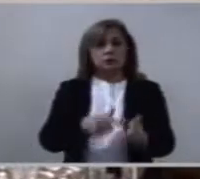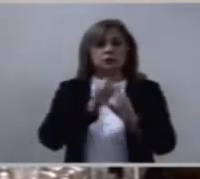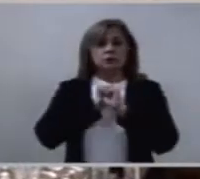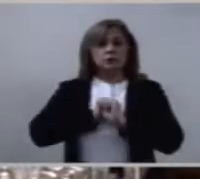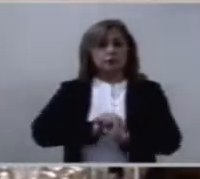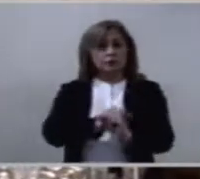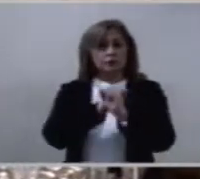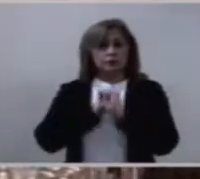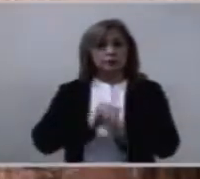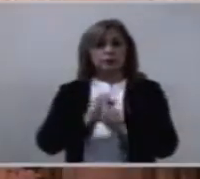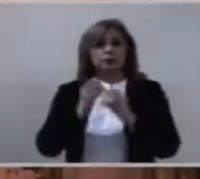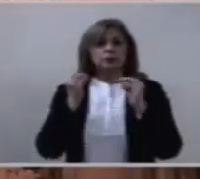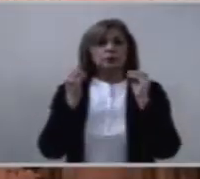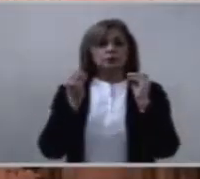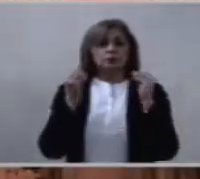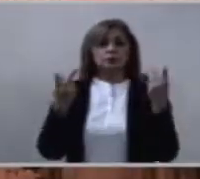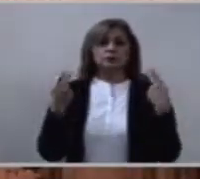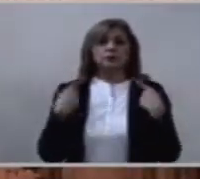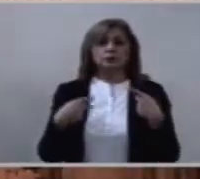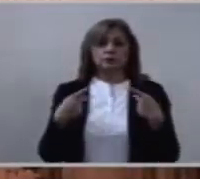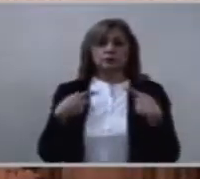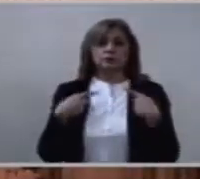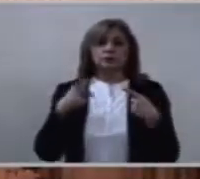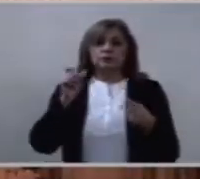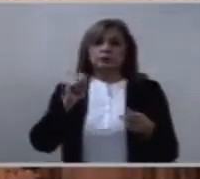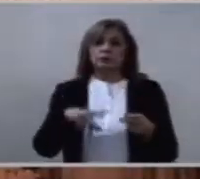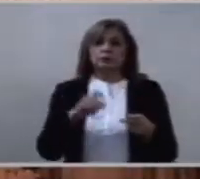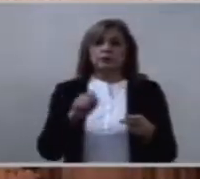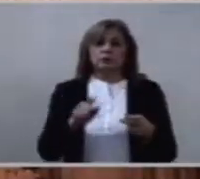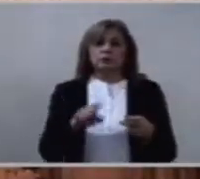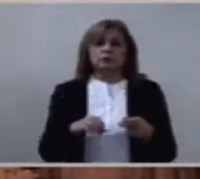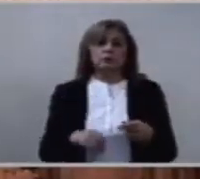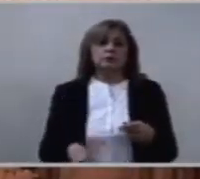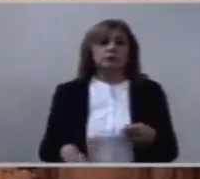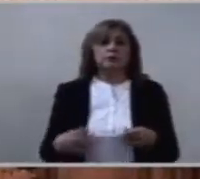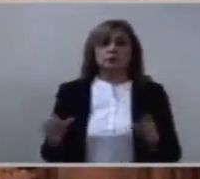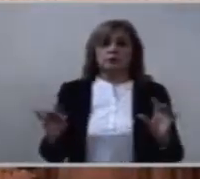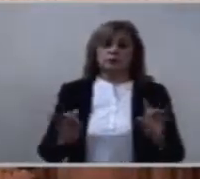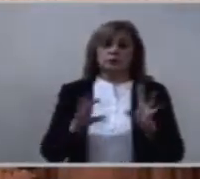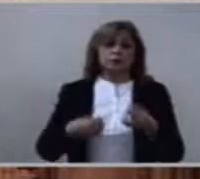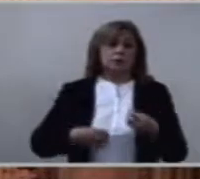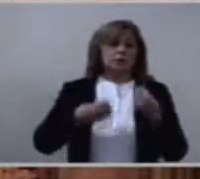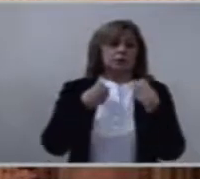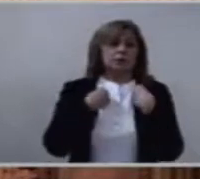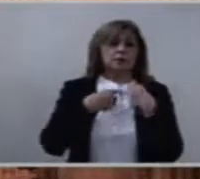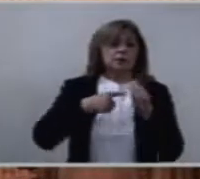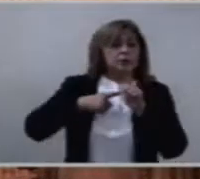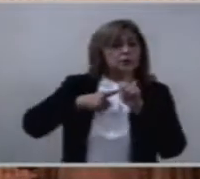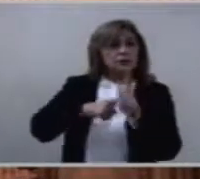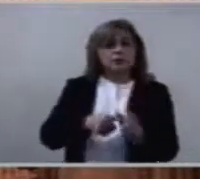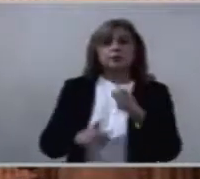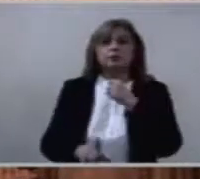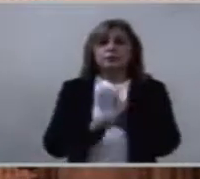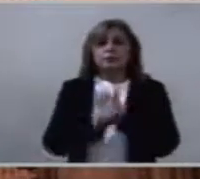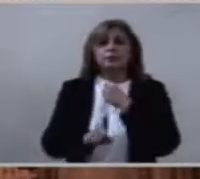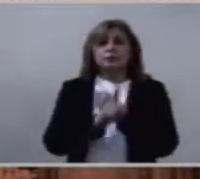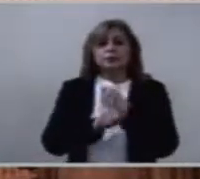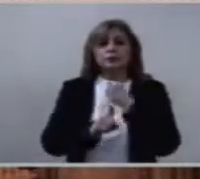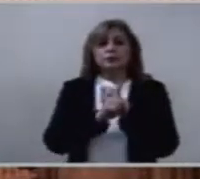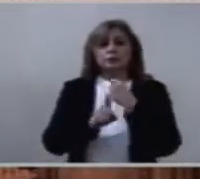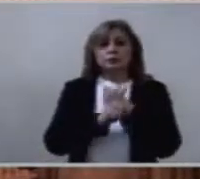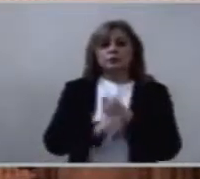¿Cuántos hermanos tienen que batallar en la vida para encontrar